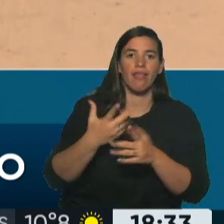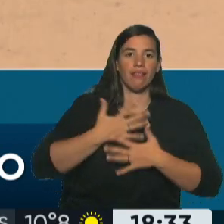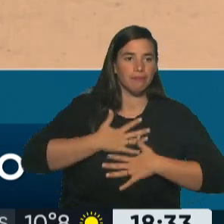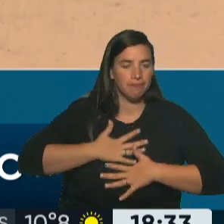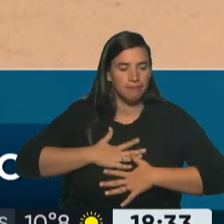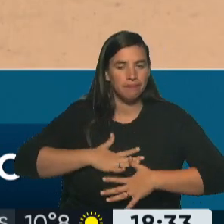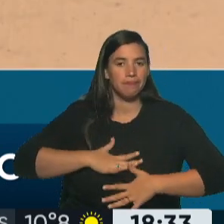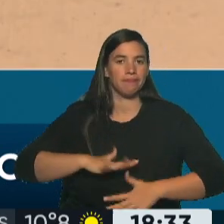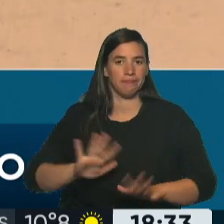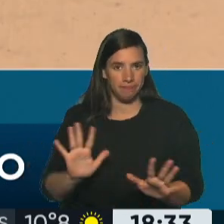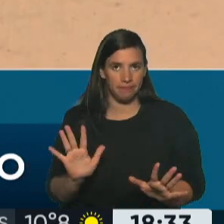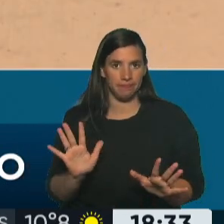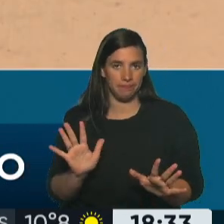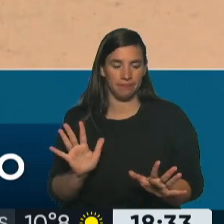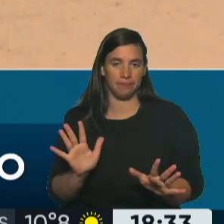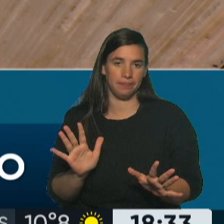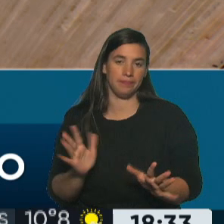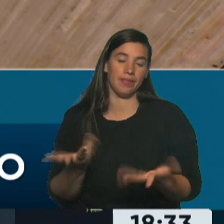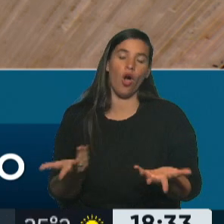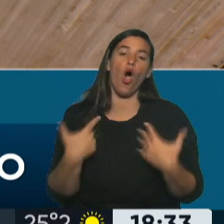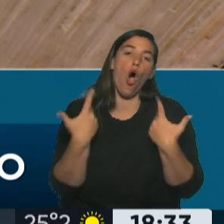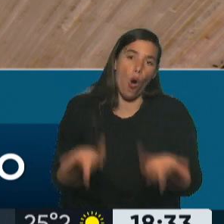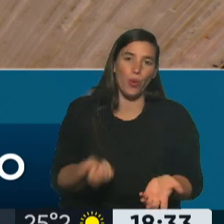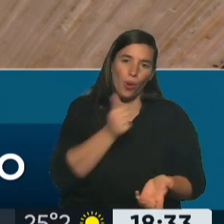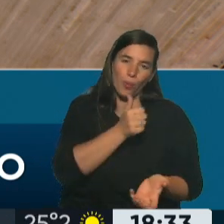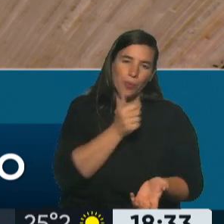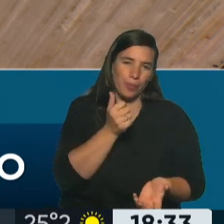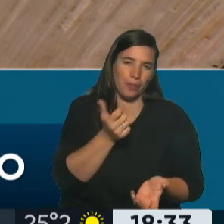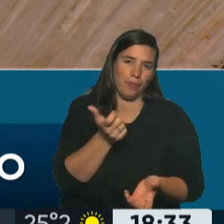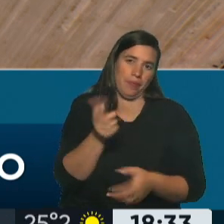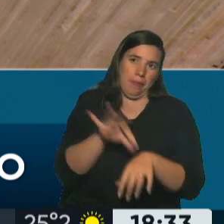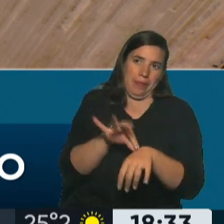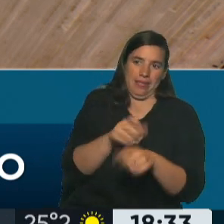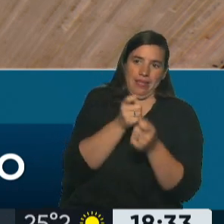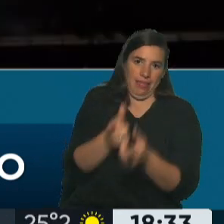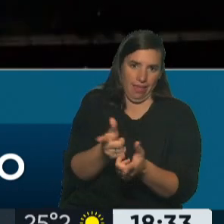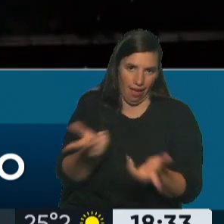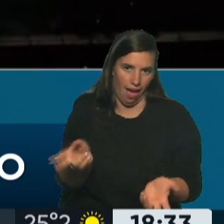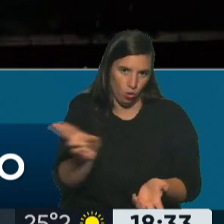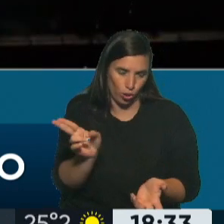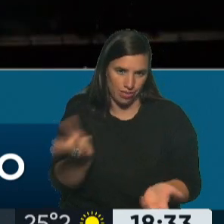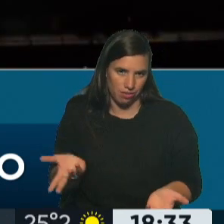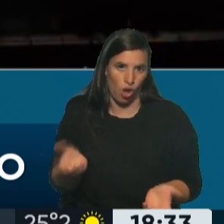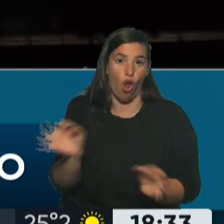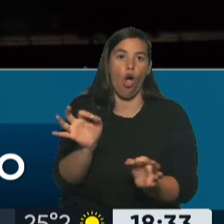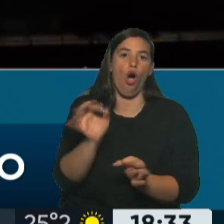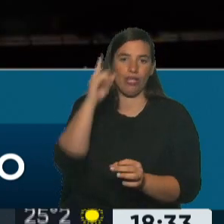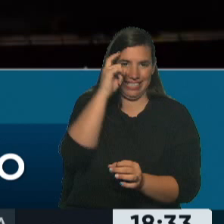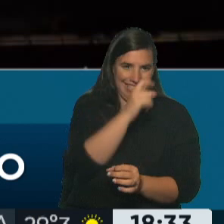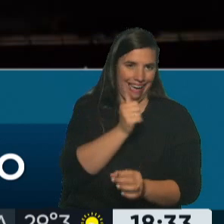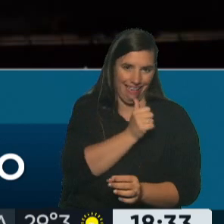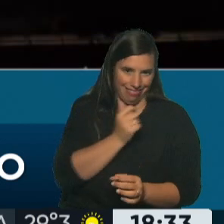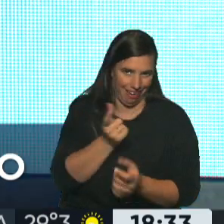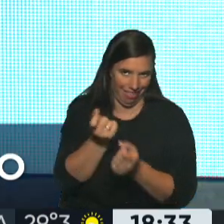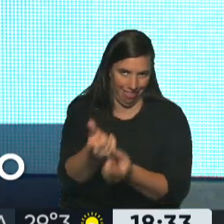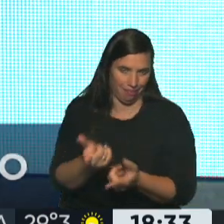dentro de lo que está permitido, ¿no? Sugeridos por un pediatra o por su psiquiatra. Claro, lo